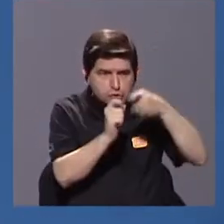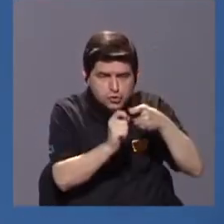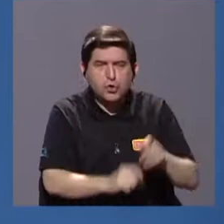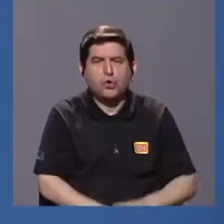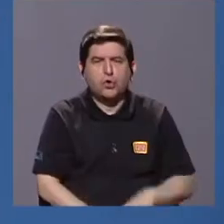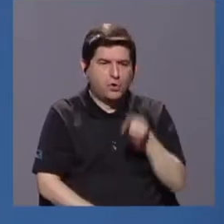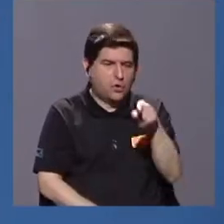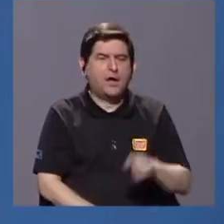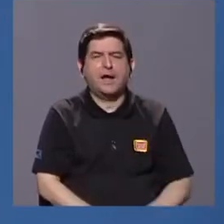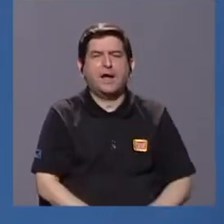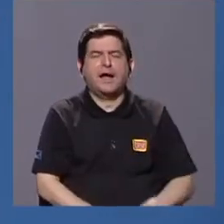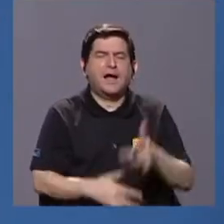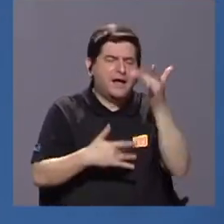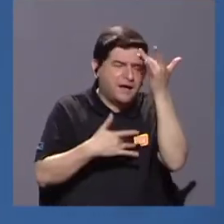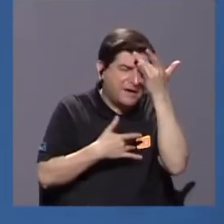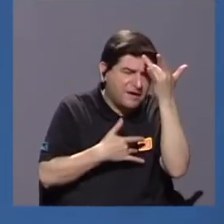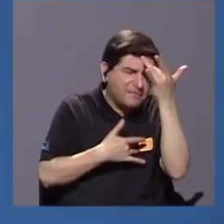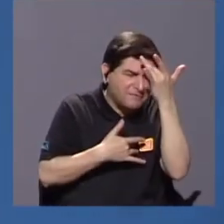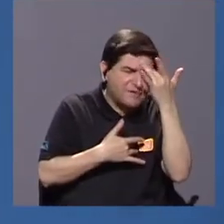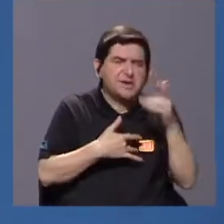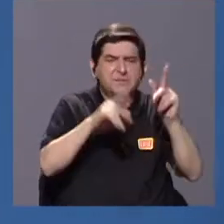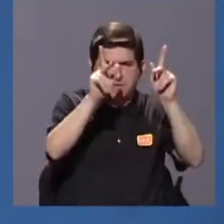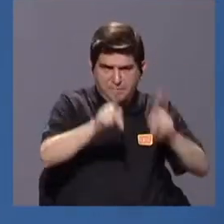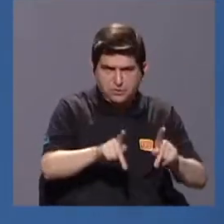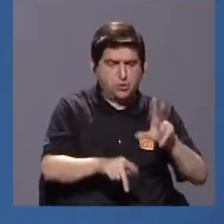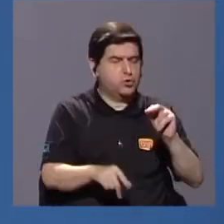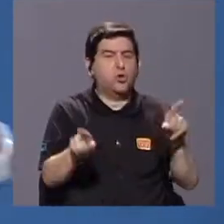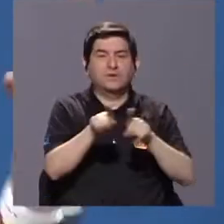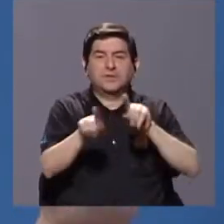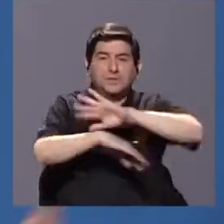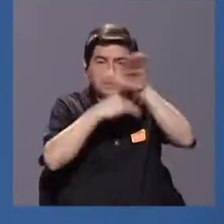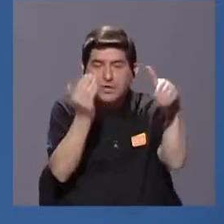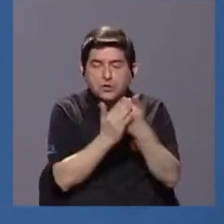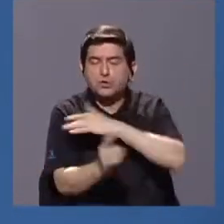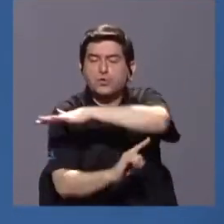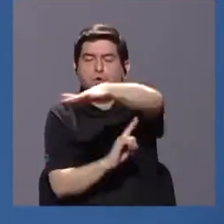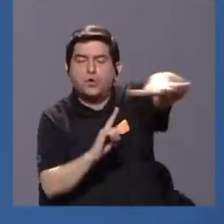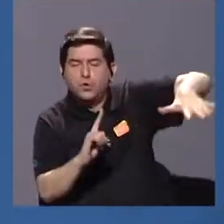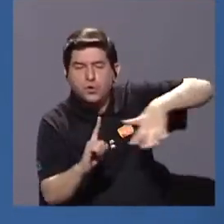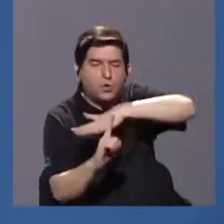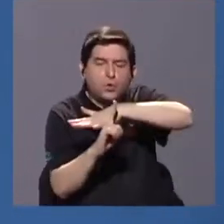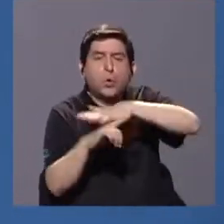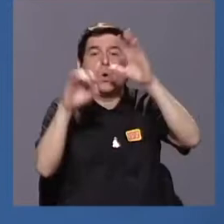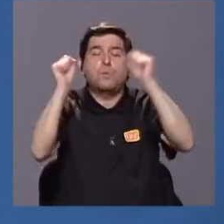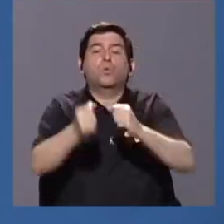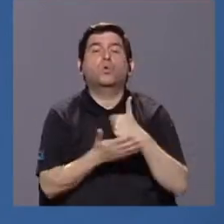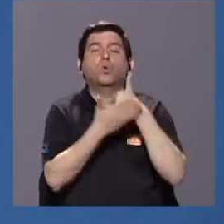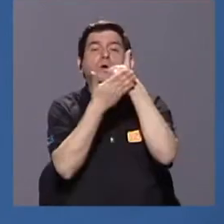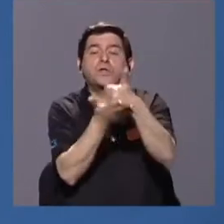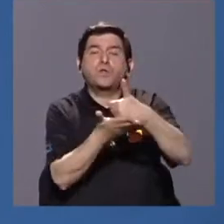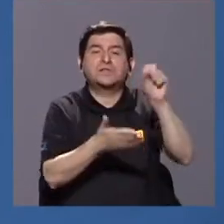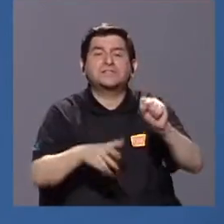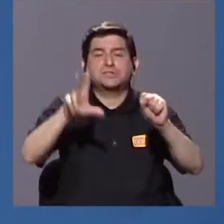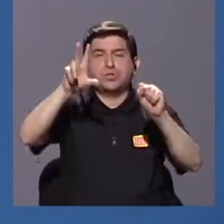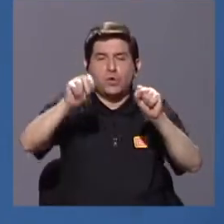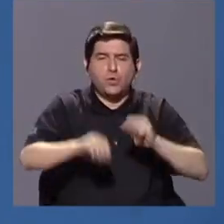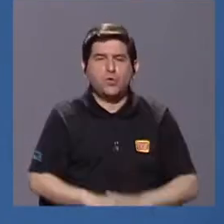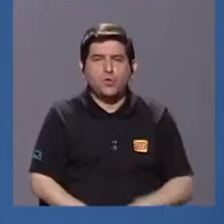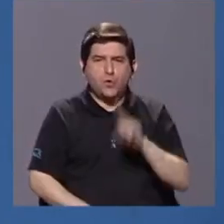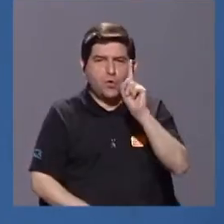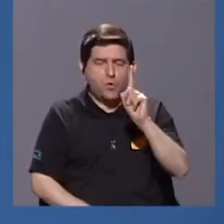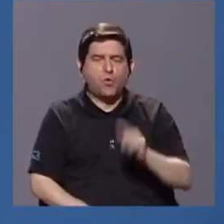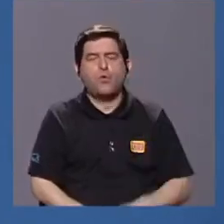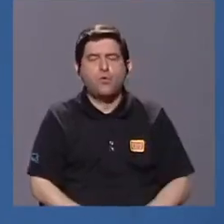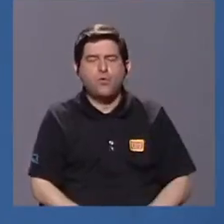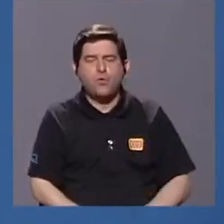hospedero, de la persona enferma, del individuo enfermo, sino de todo lo que está alrededor de él, que puede favorecer o no la transmisión de un